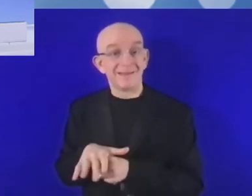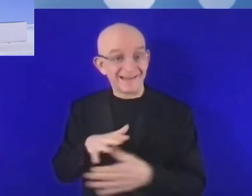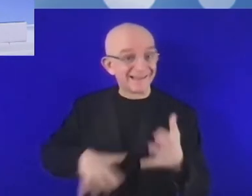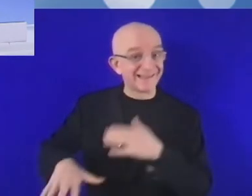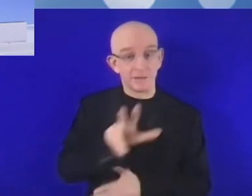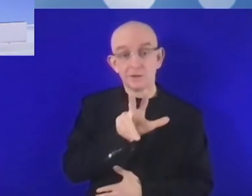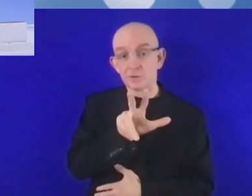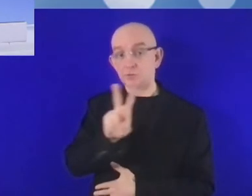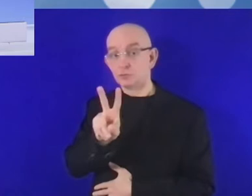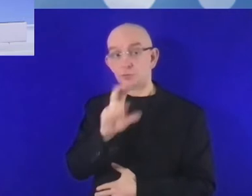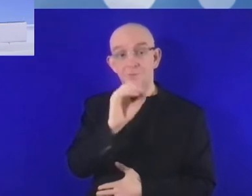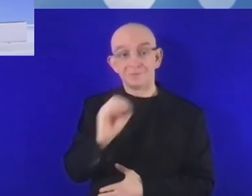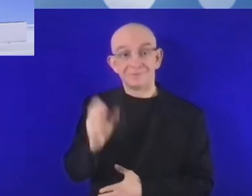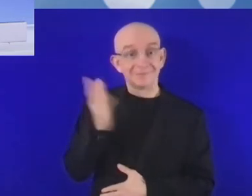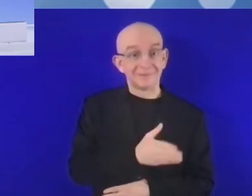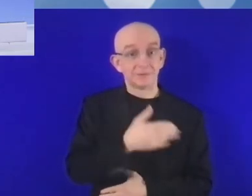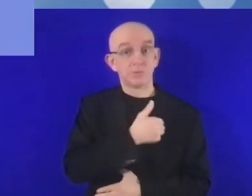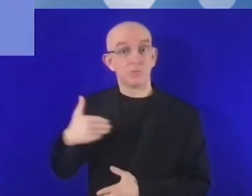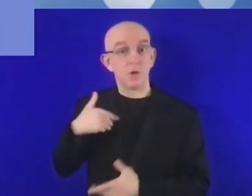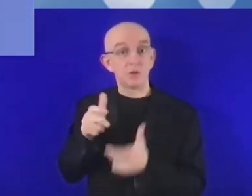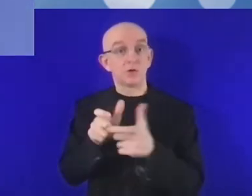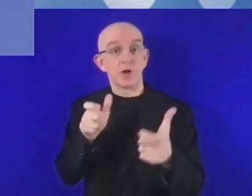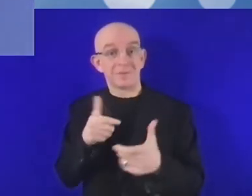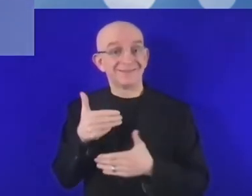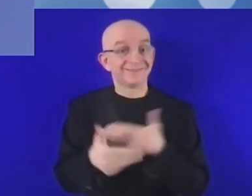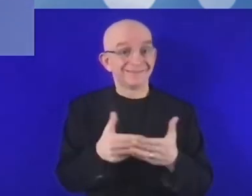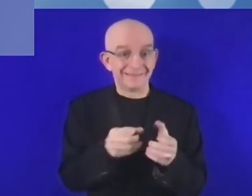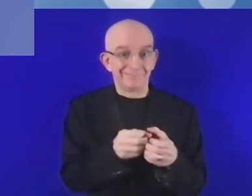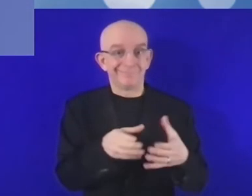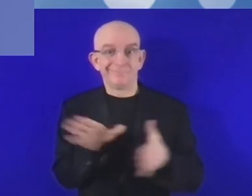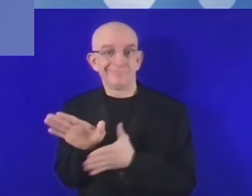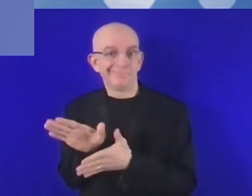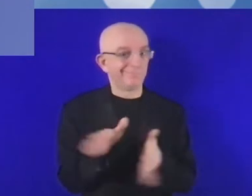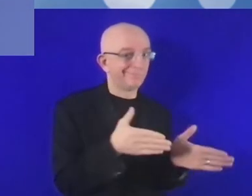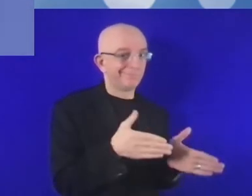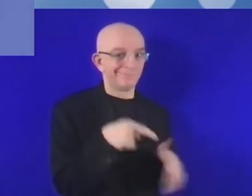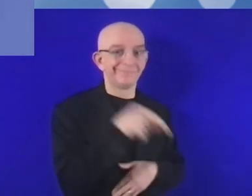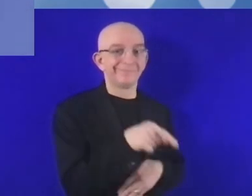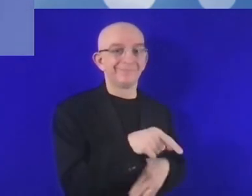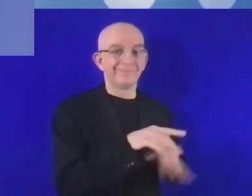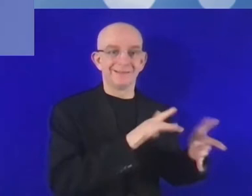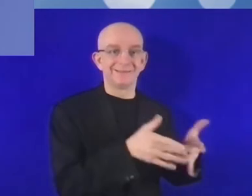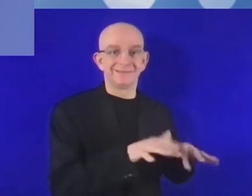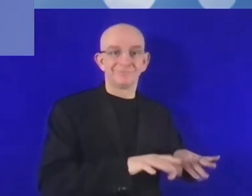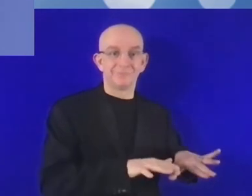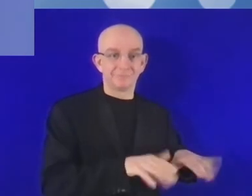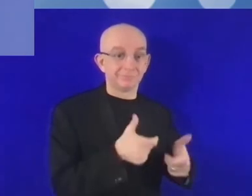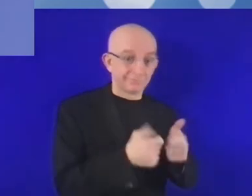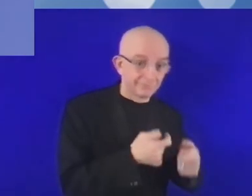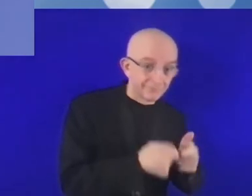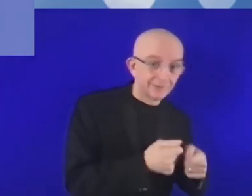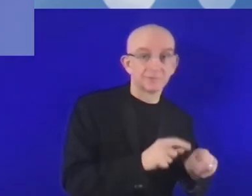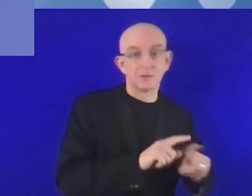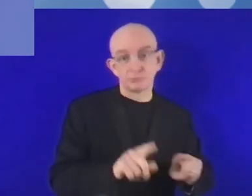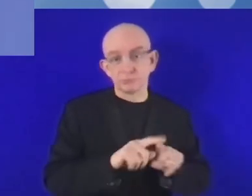Polaca de Desarrollo de Empresas, el 32% de las empresas polacas han